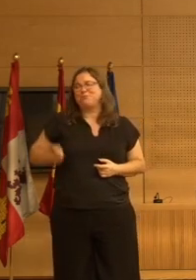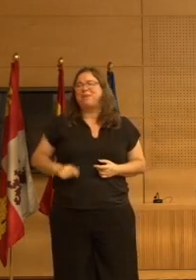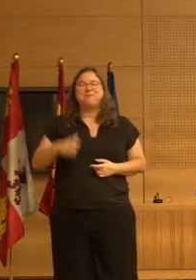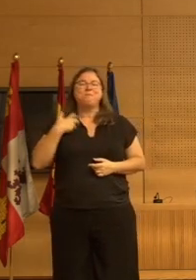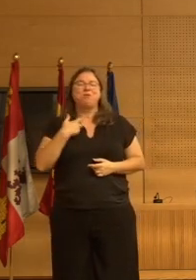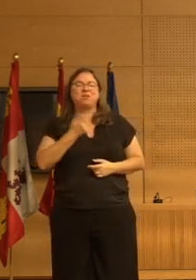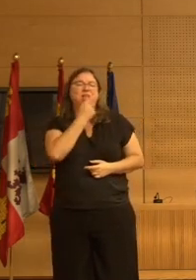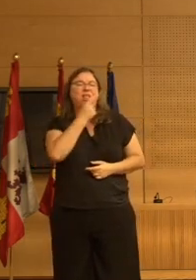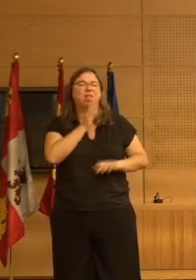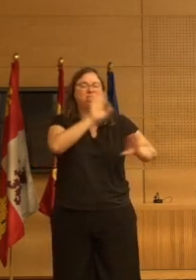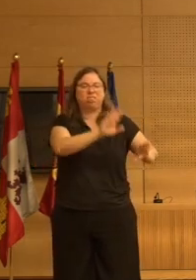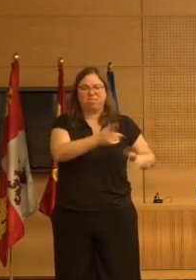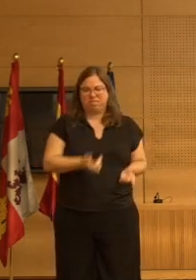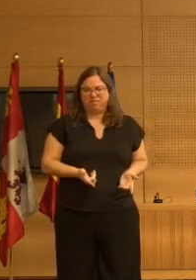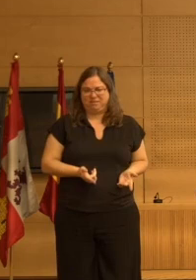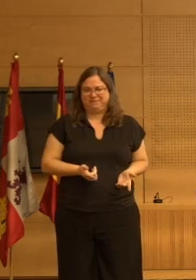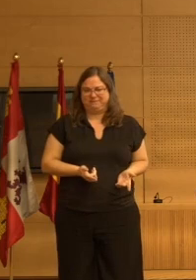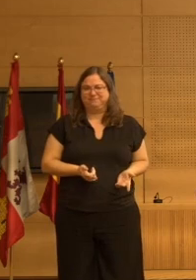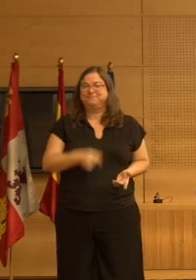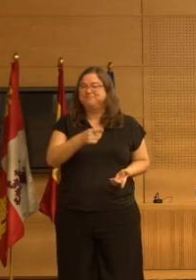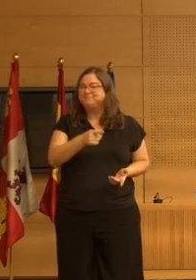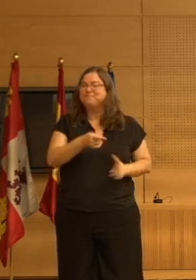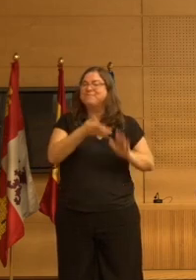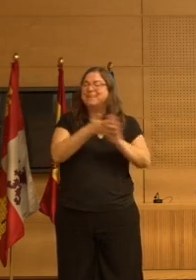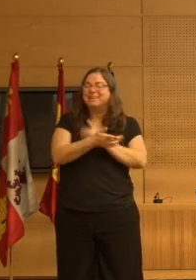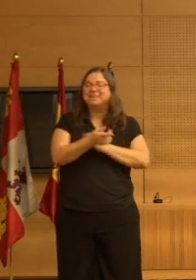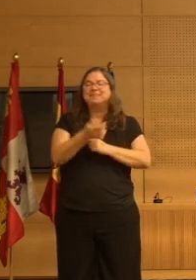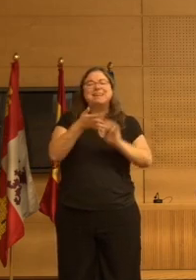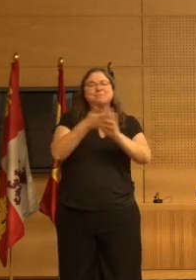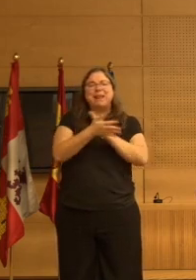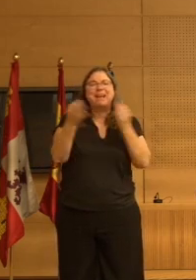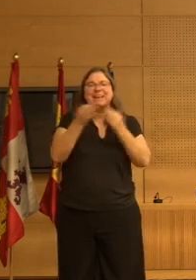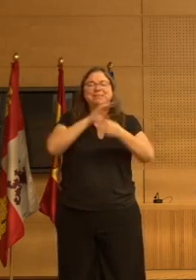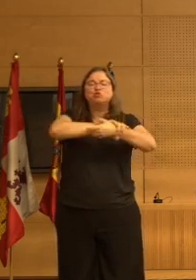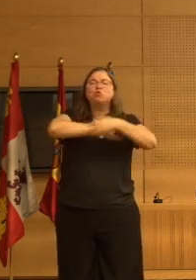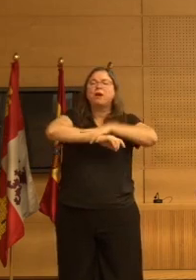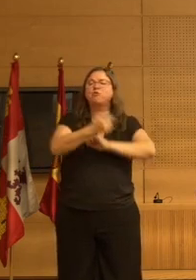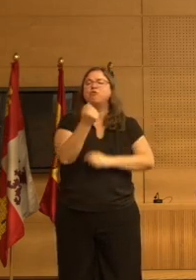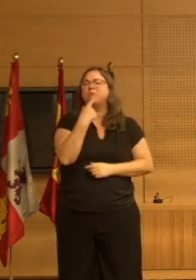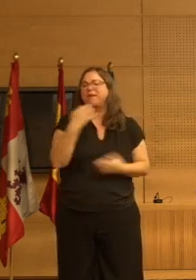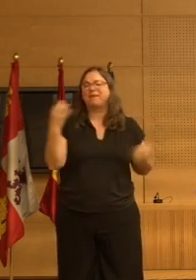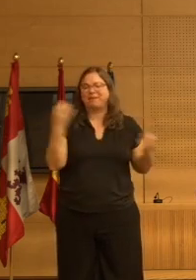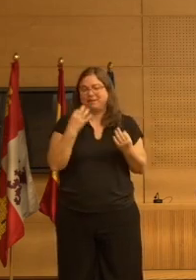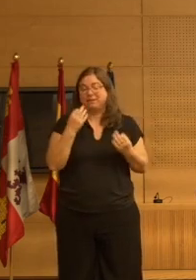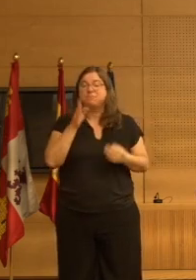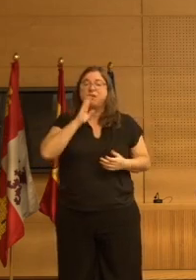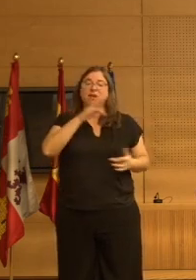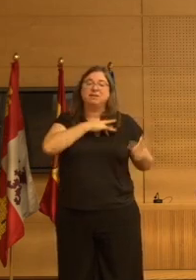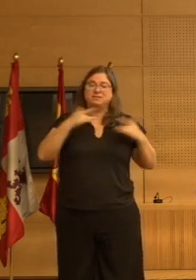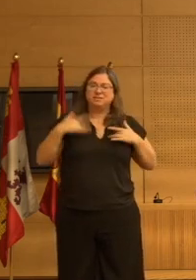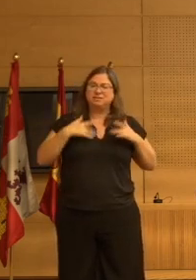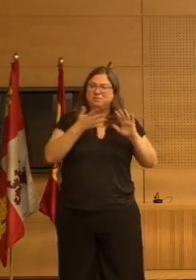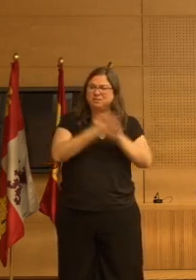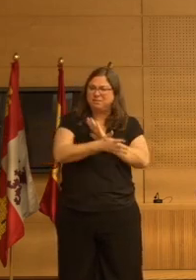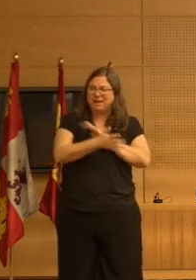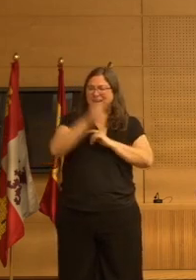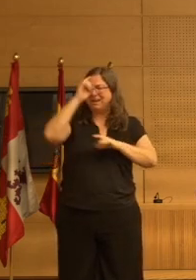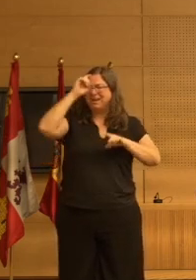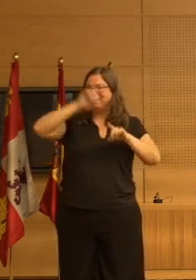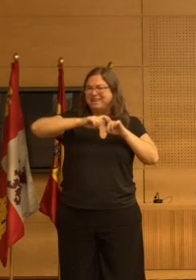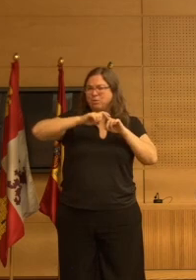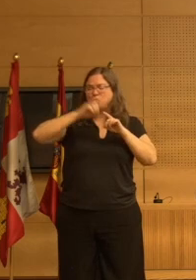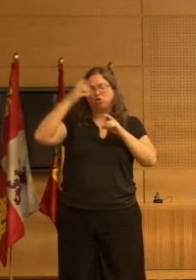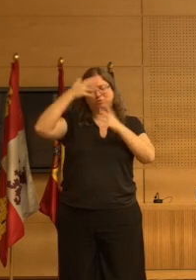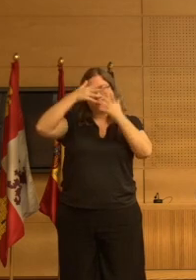diagnóstico neuropsiquiátrico por tanto primero definir qué es sujeción y si hemos hablado de síndromas o diagnóstico neuropsiquiátrico definido